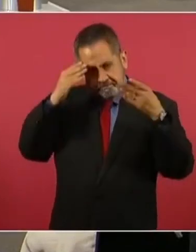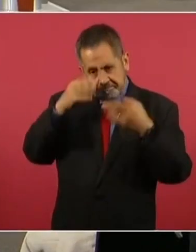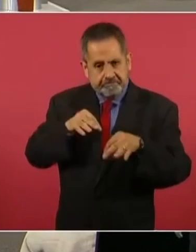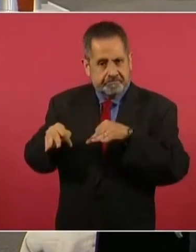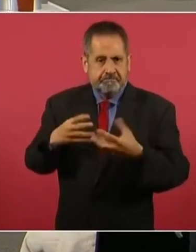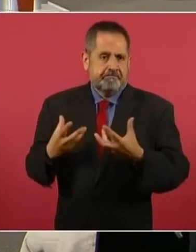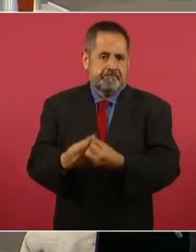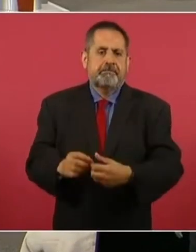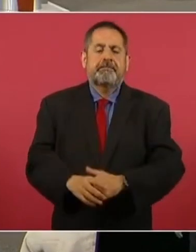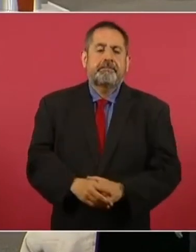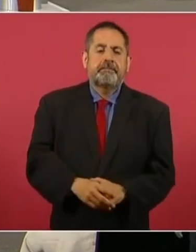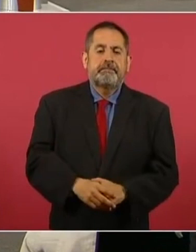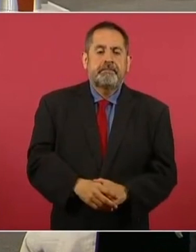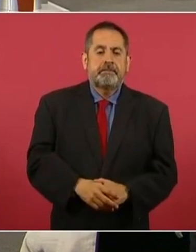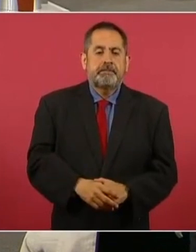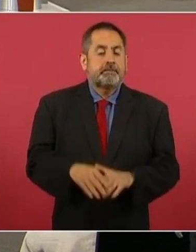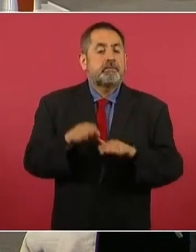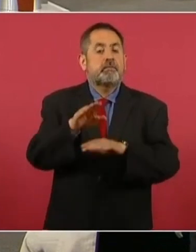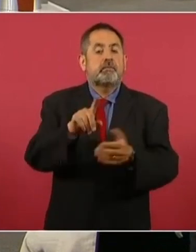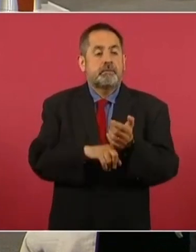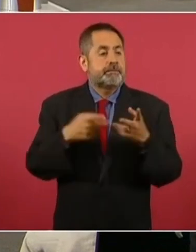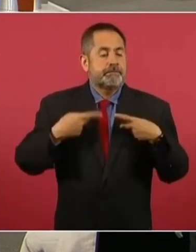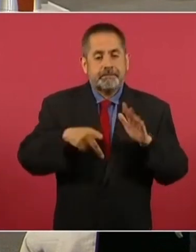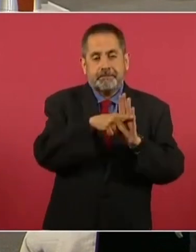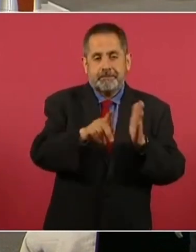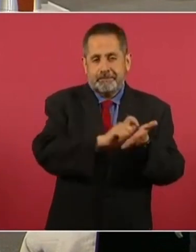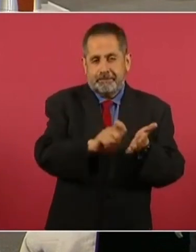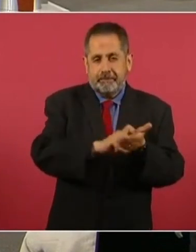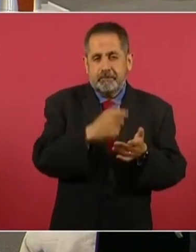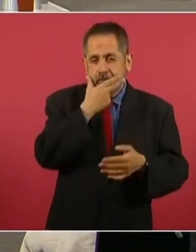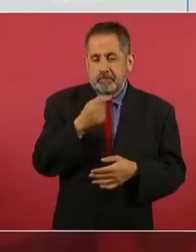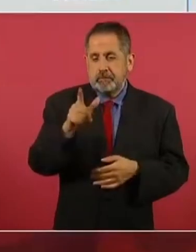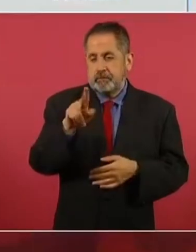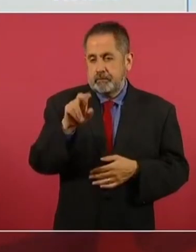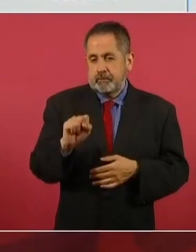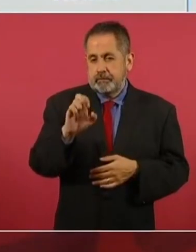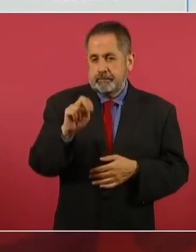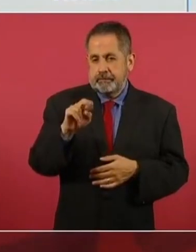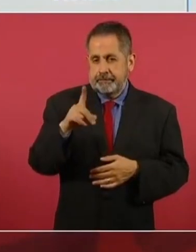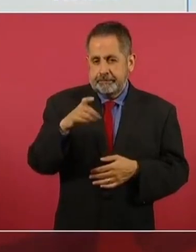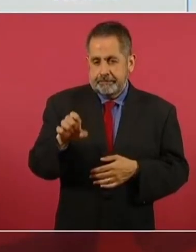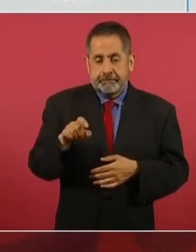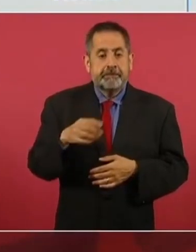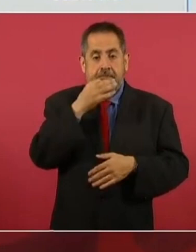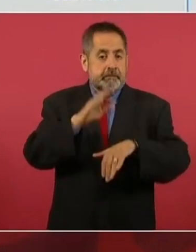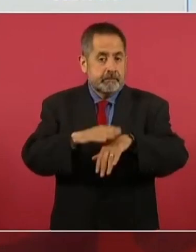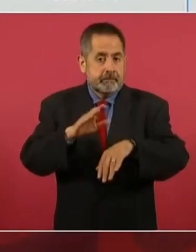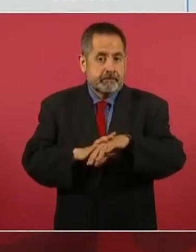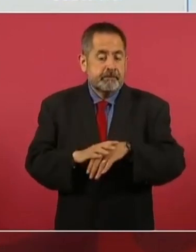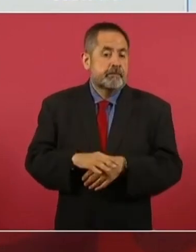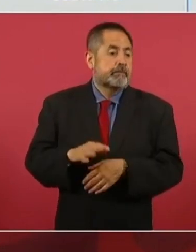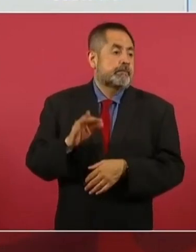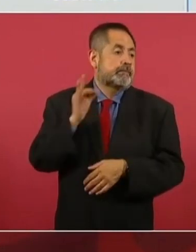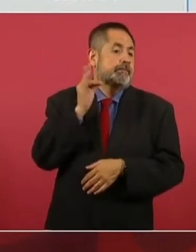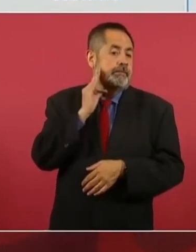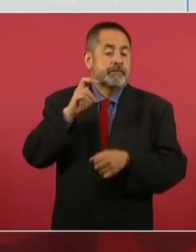consecuencia siguiente en el caso del periodista Luis Enrique Ramírez Ramos dar cuenta que la Fiscalía General de Justicia de